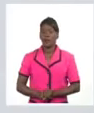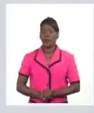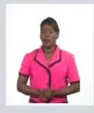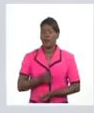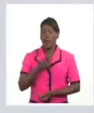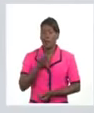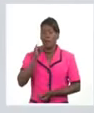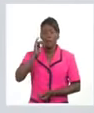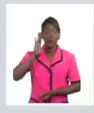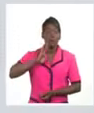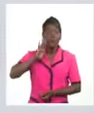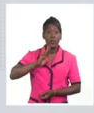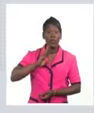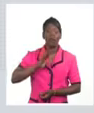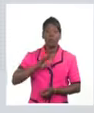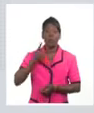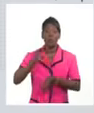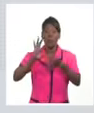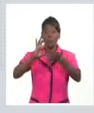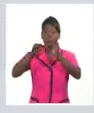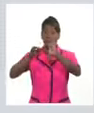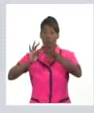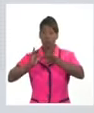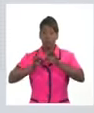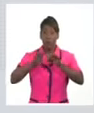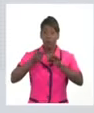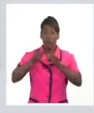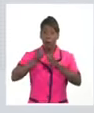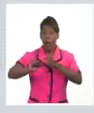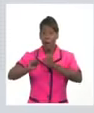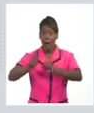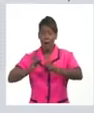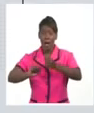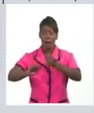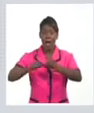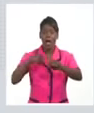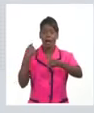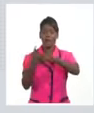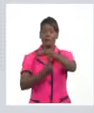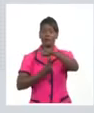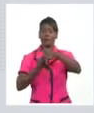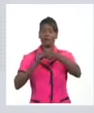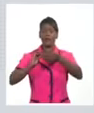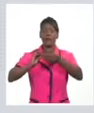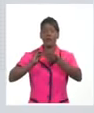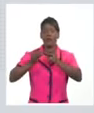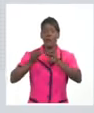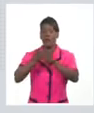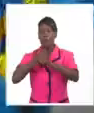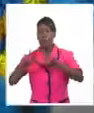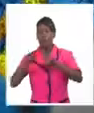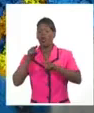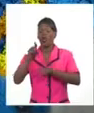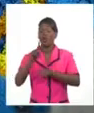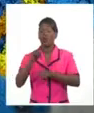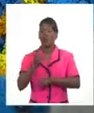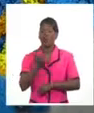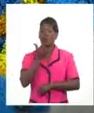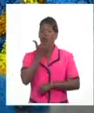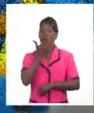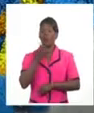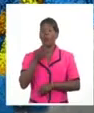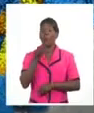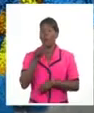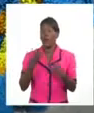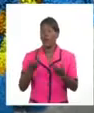adenovirus concretamente el adenovirus f41 como posible causa de este hepatitis aguda es la